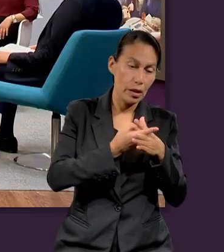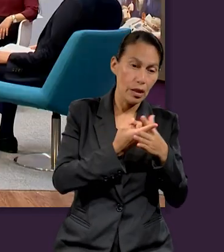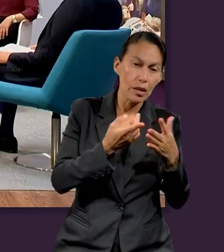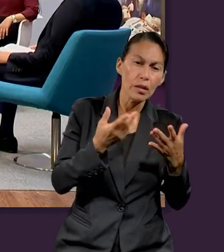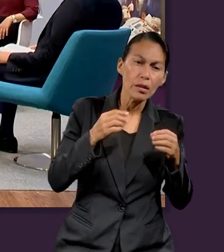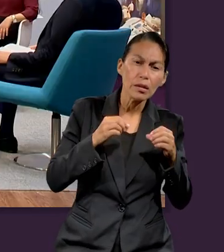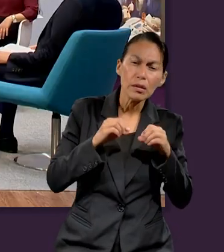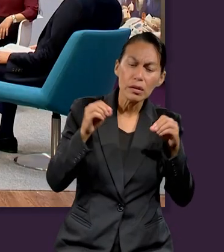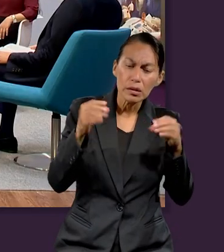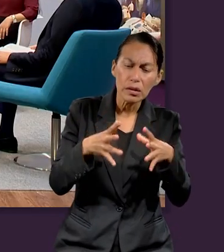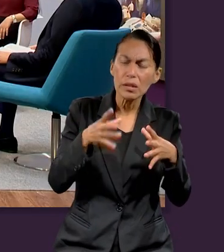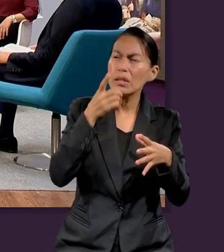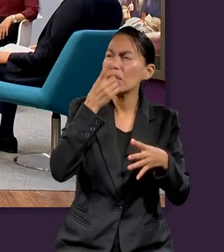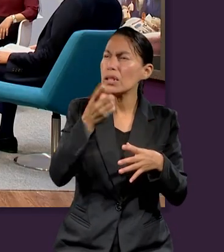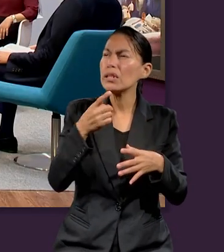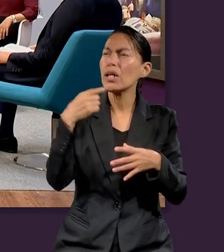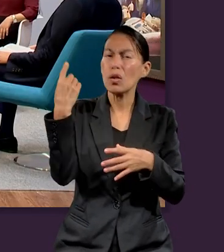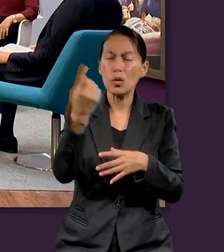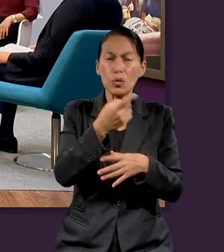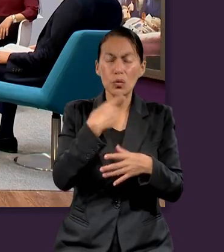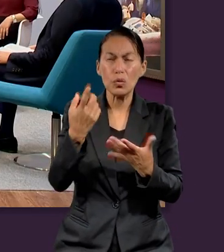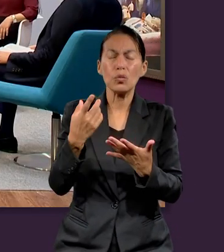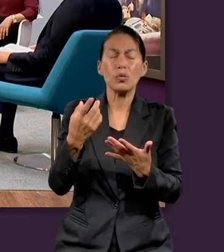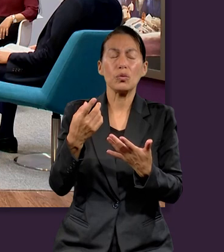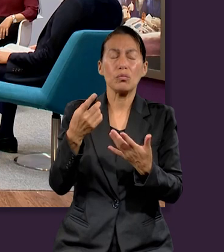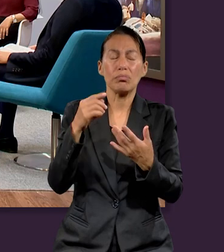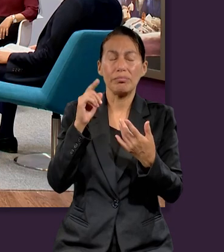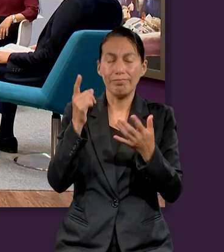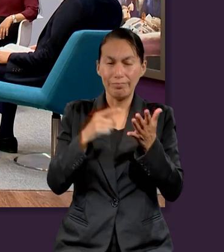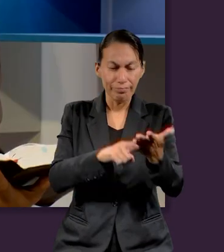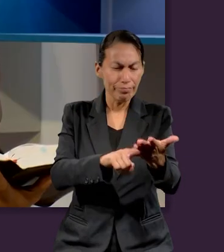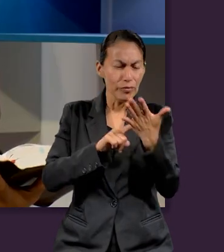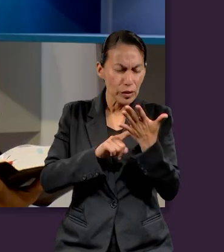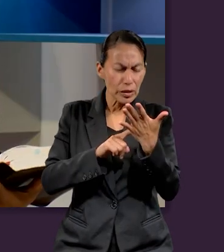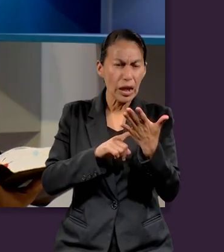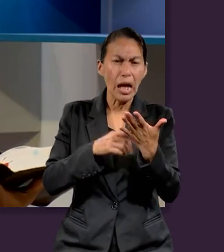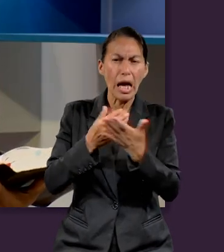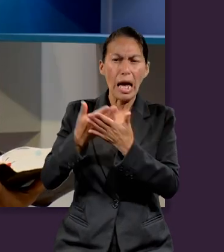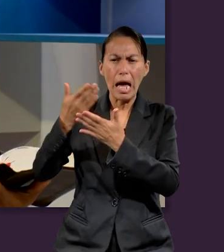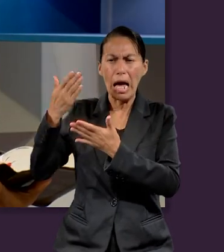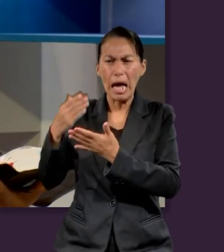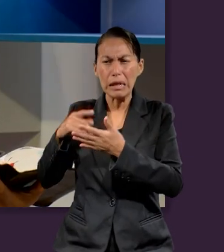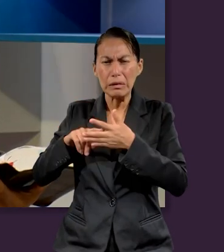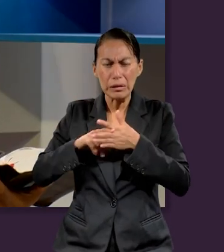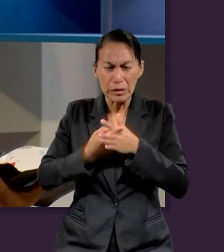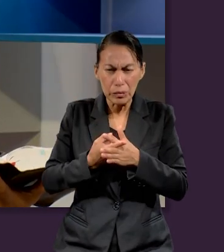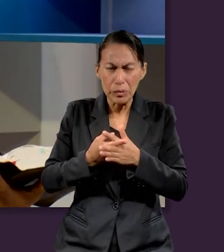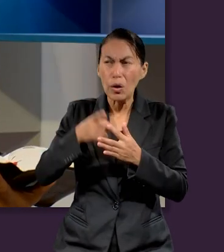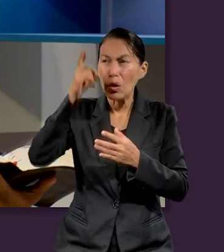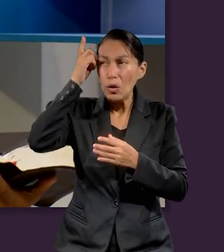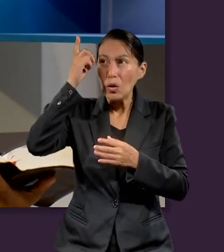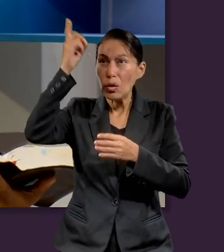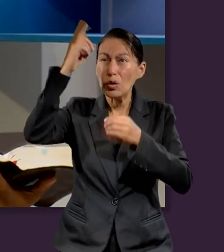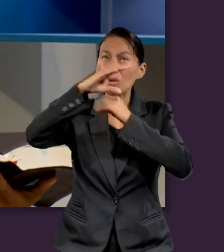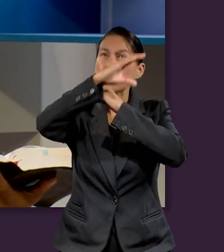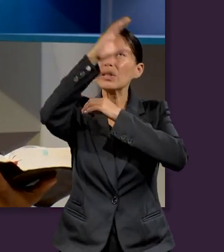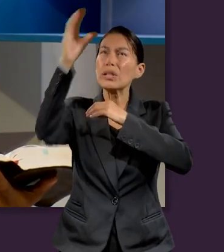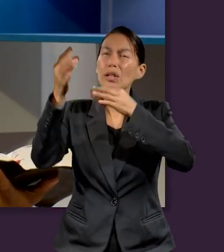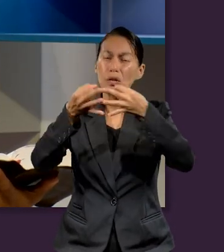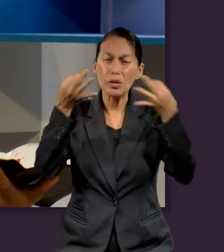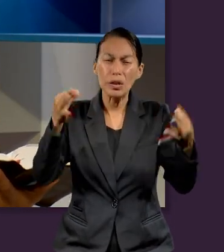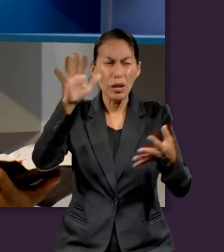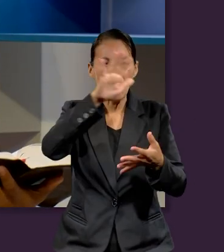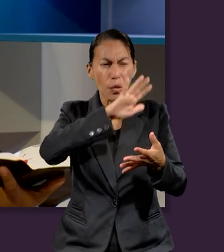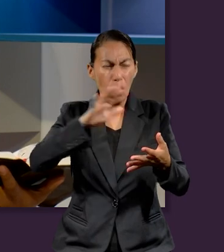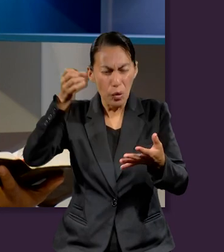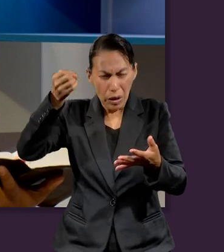lleva al Génesis, al versículo que acabas de compartir, Fanny. En el principio, Dios creó los cielos y la tierra. Entonces, el